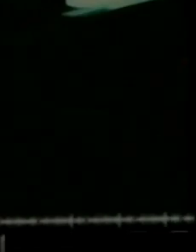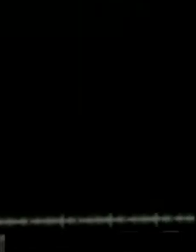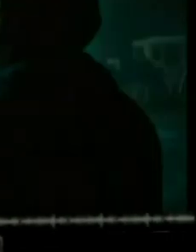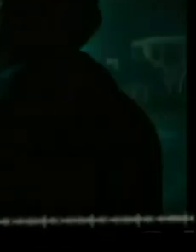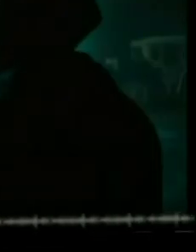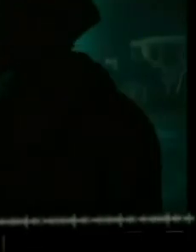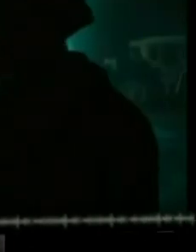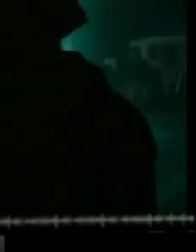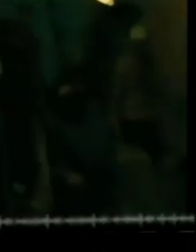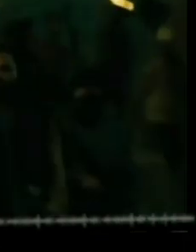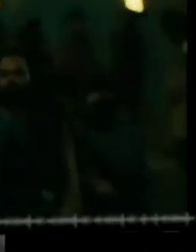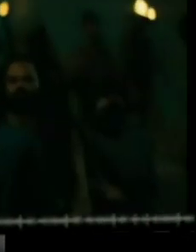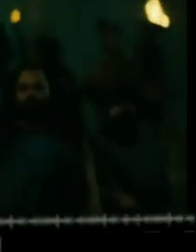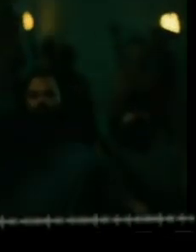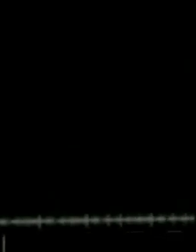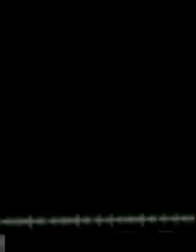la ciudad quieren su parte.